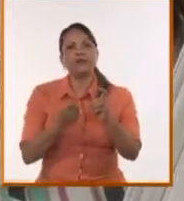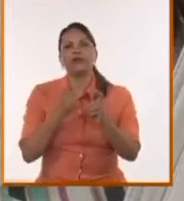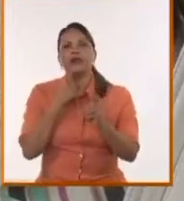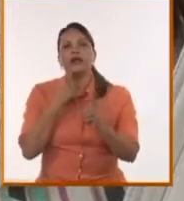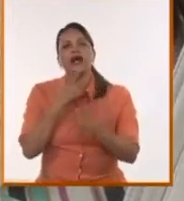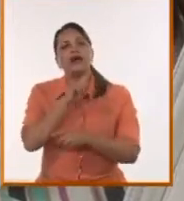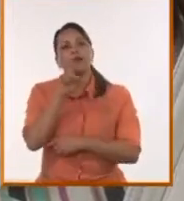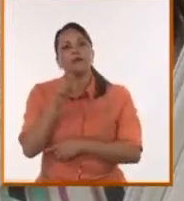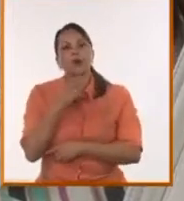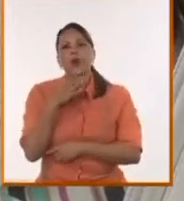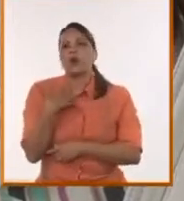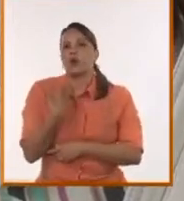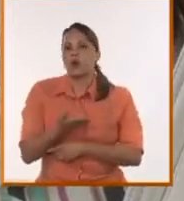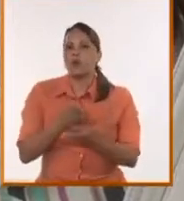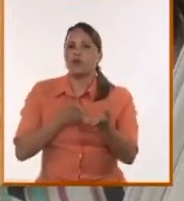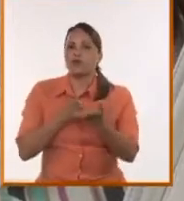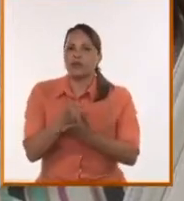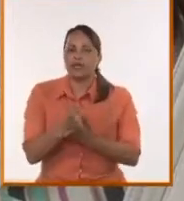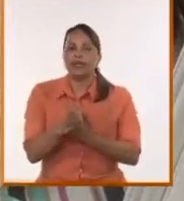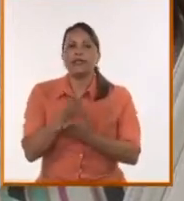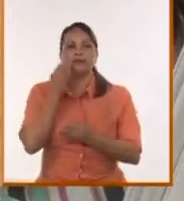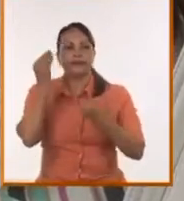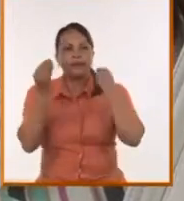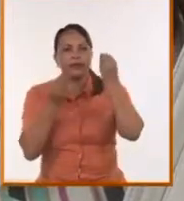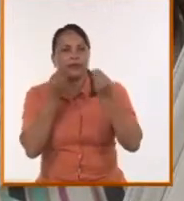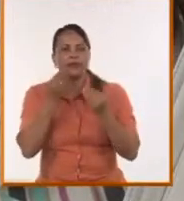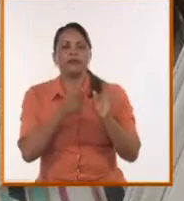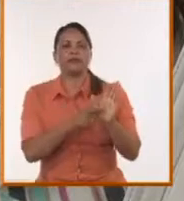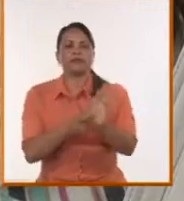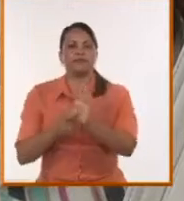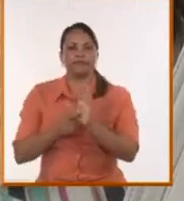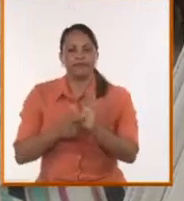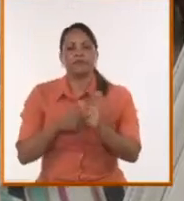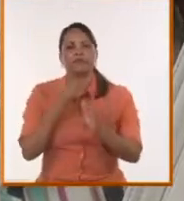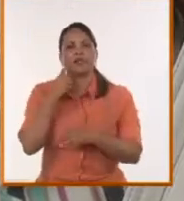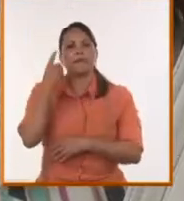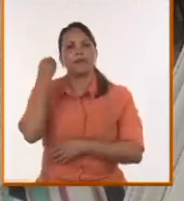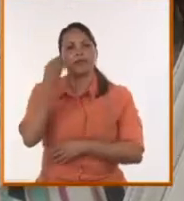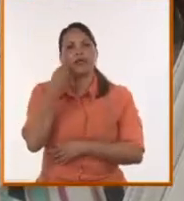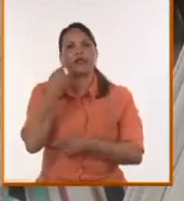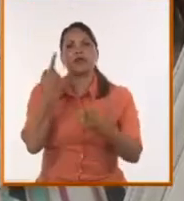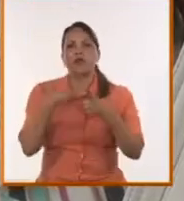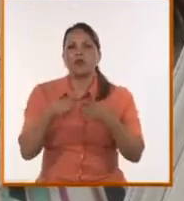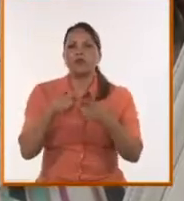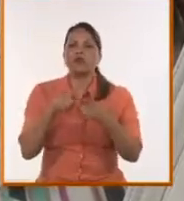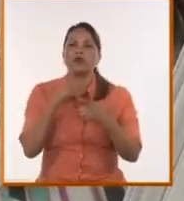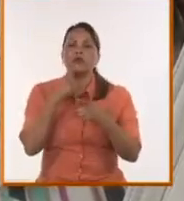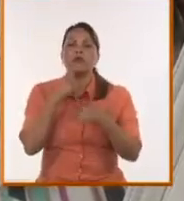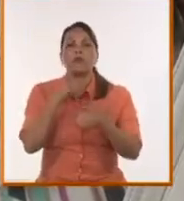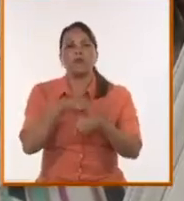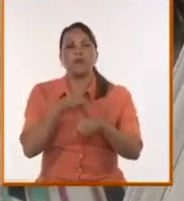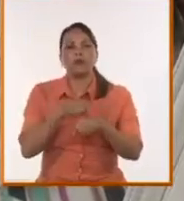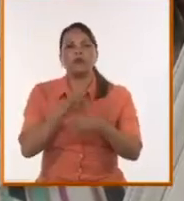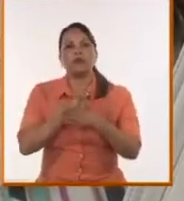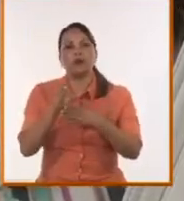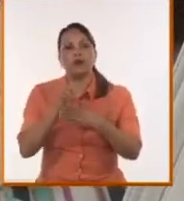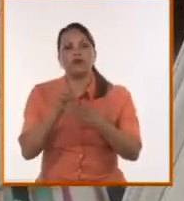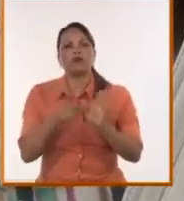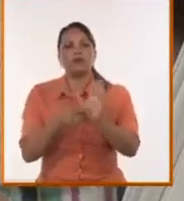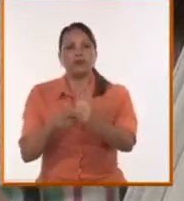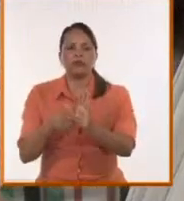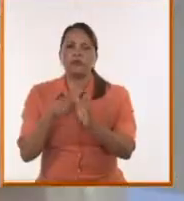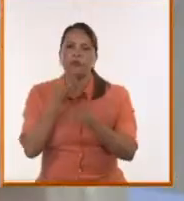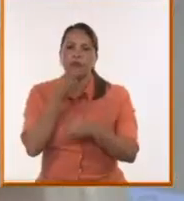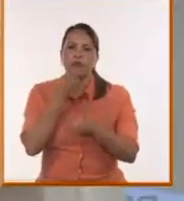¿Cómo seguir articulándonos para poder mostrar que hay otro mundo posible que en algún momento Ecuador lo mostró en